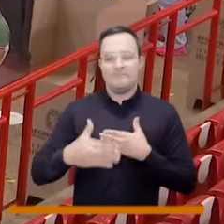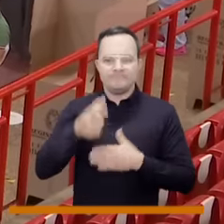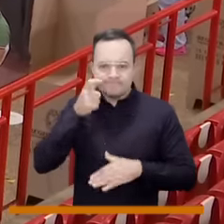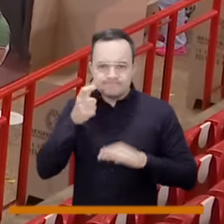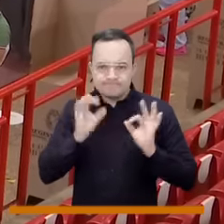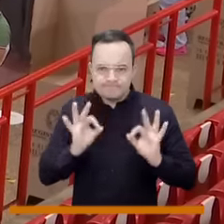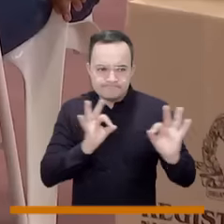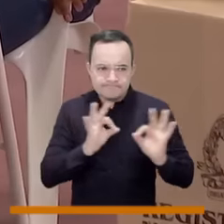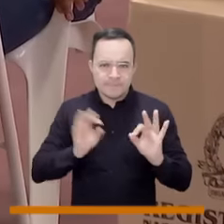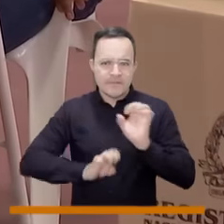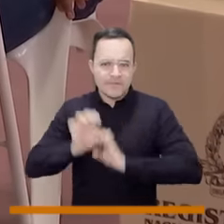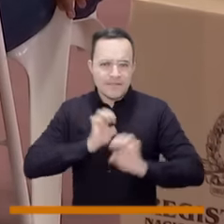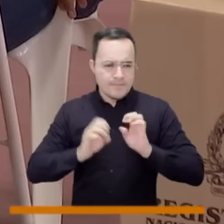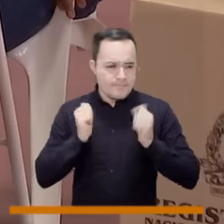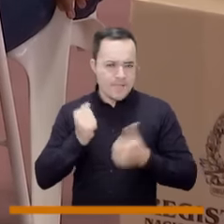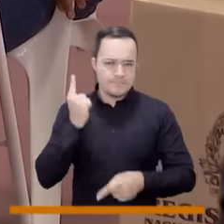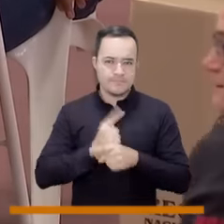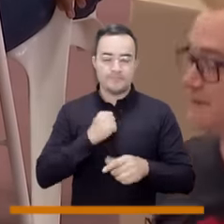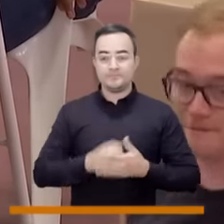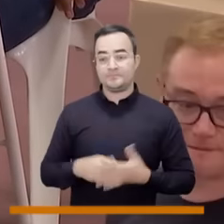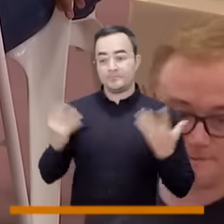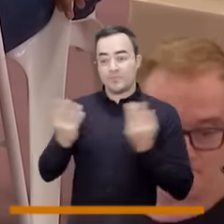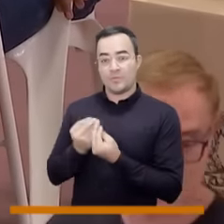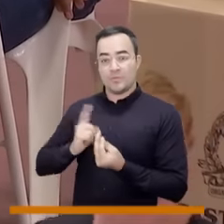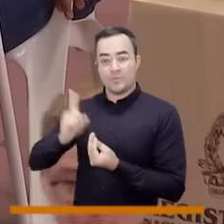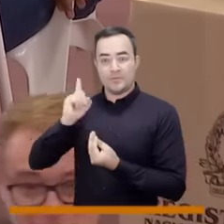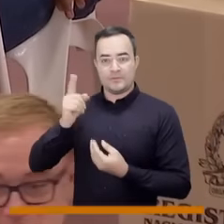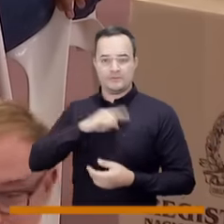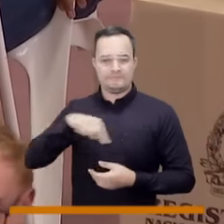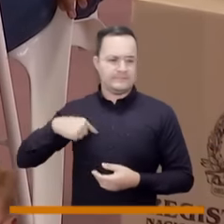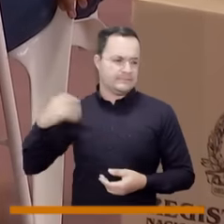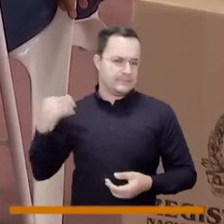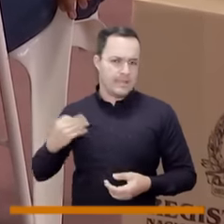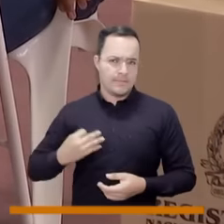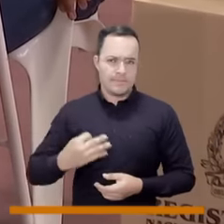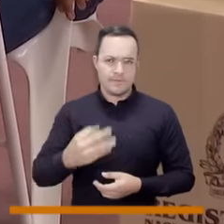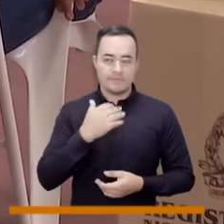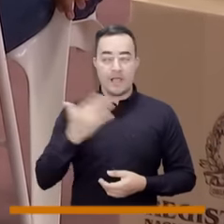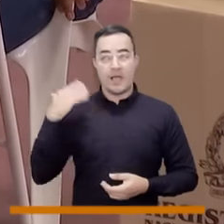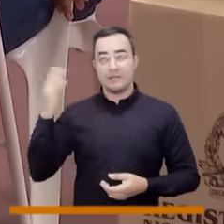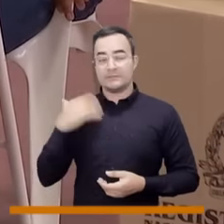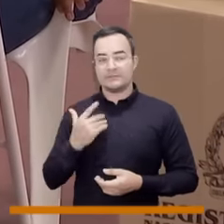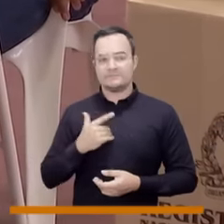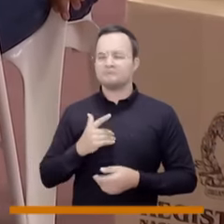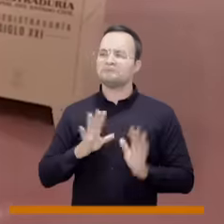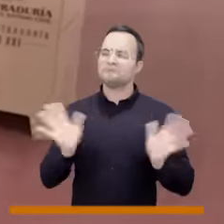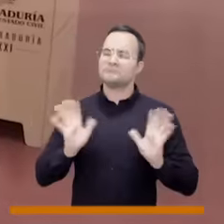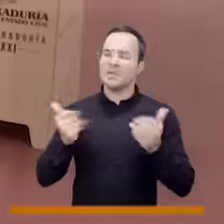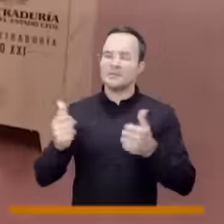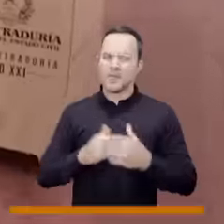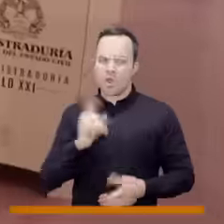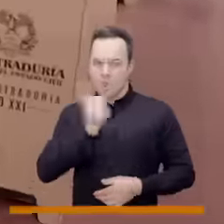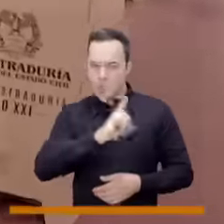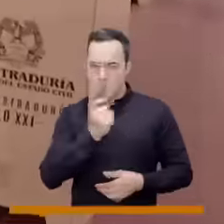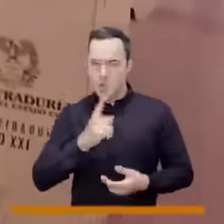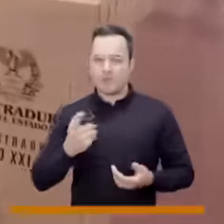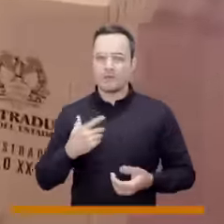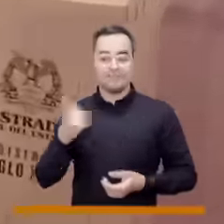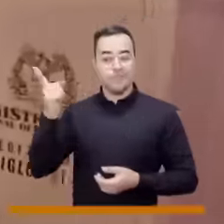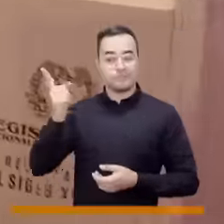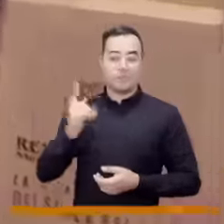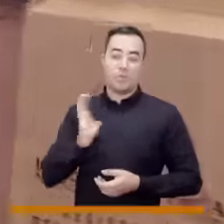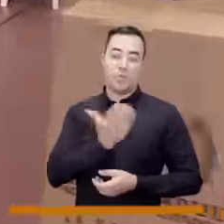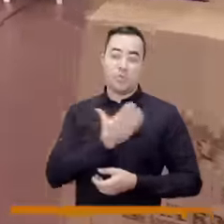sean exactos, entonces es un proceso de defensa muy importante, donde precisamente nosotros como partido hemos realizado un ejercicio,